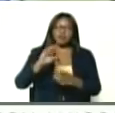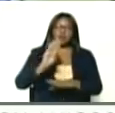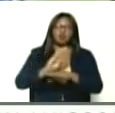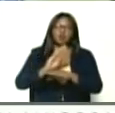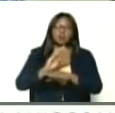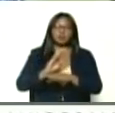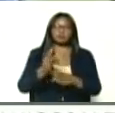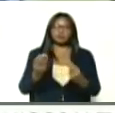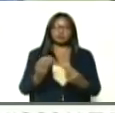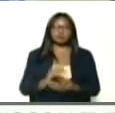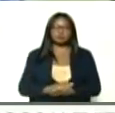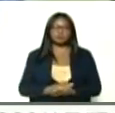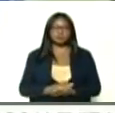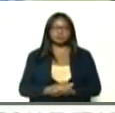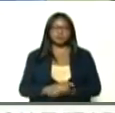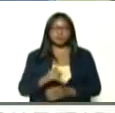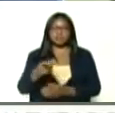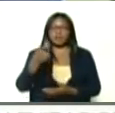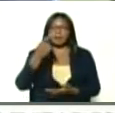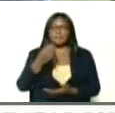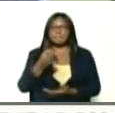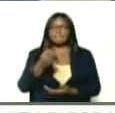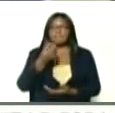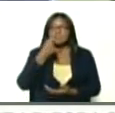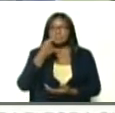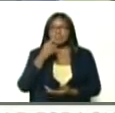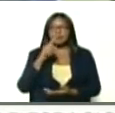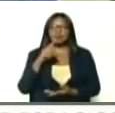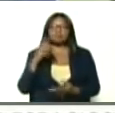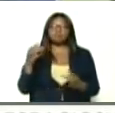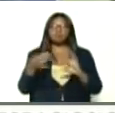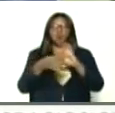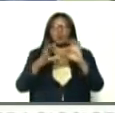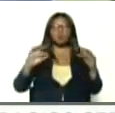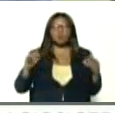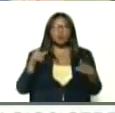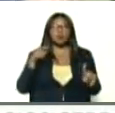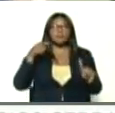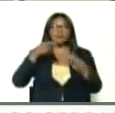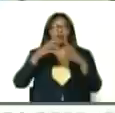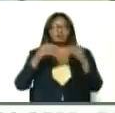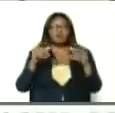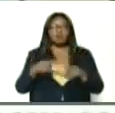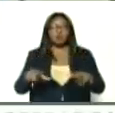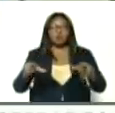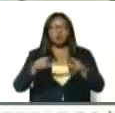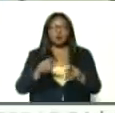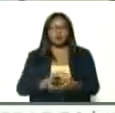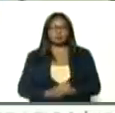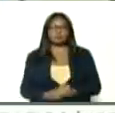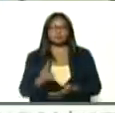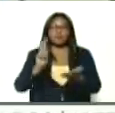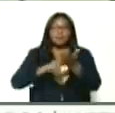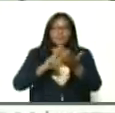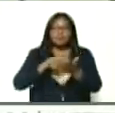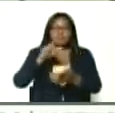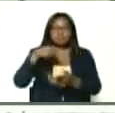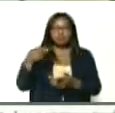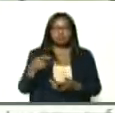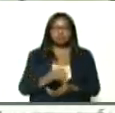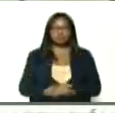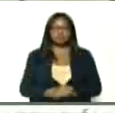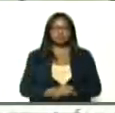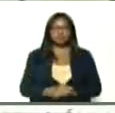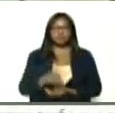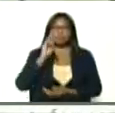poderosa, esa medicina, debe socializarse, debe llegar, a todos, ¿verdad? Bueno,